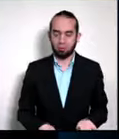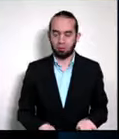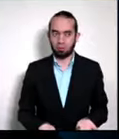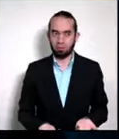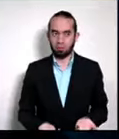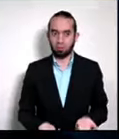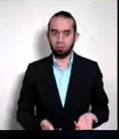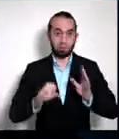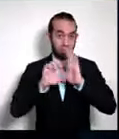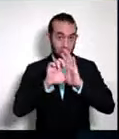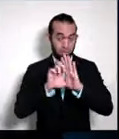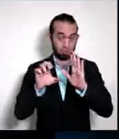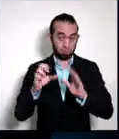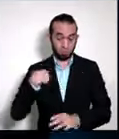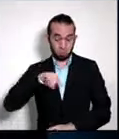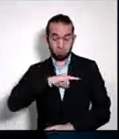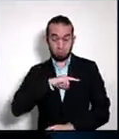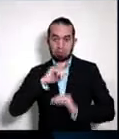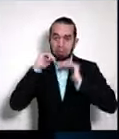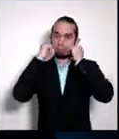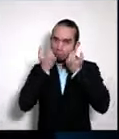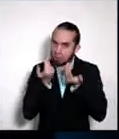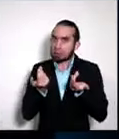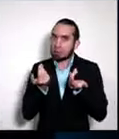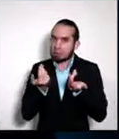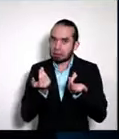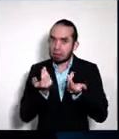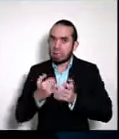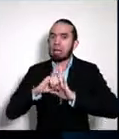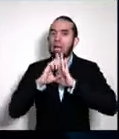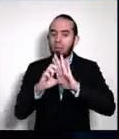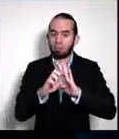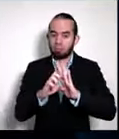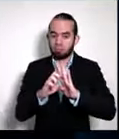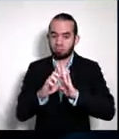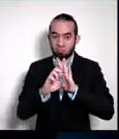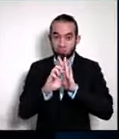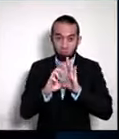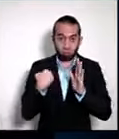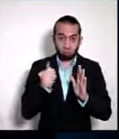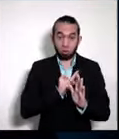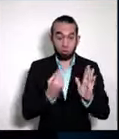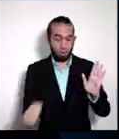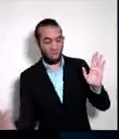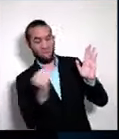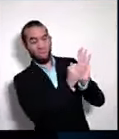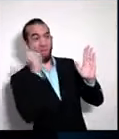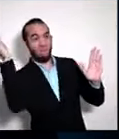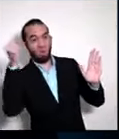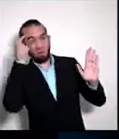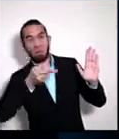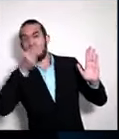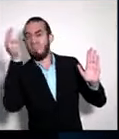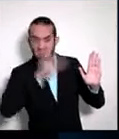y sería vergonzoso para nosotros y yo no nosotros no queremos pasar a la historia como otro gobierno más